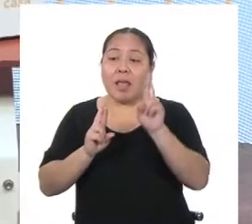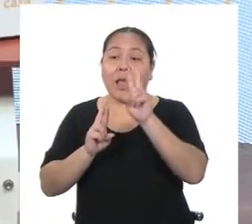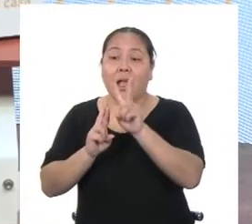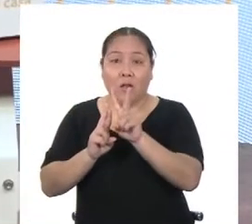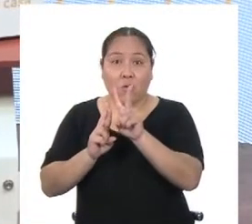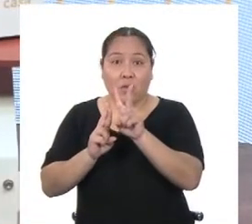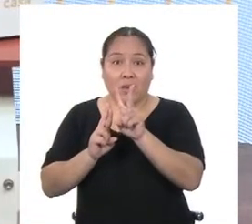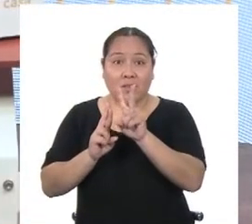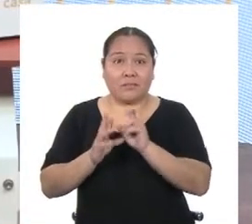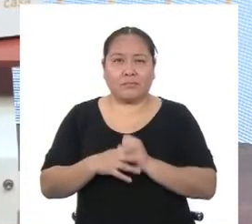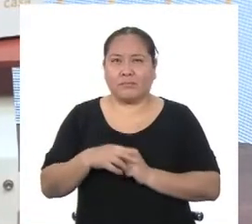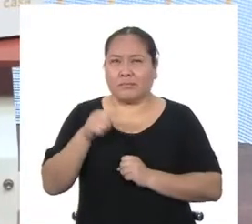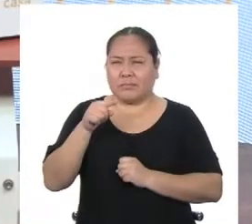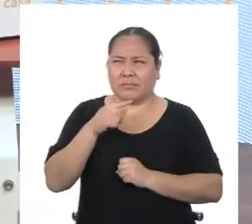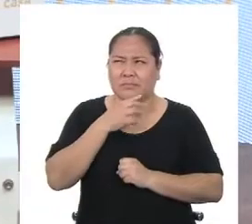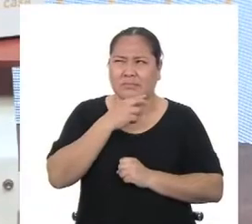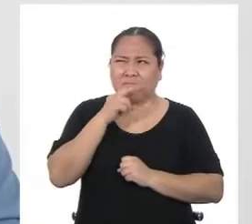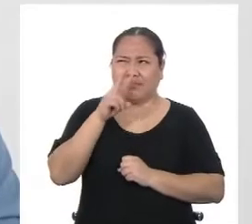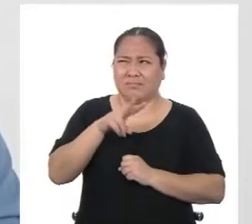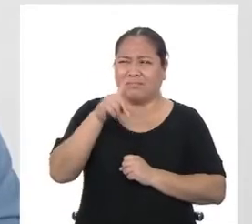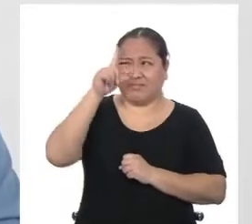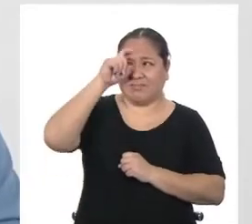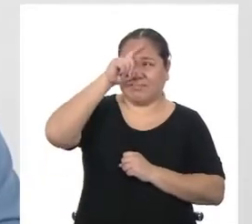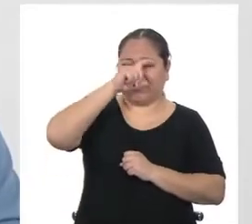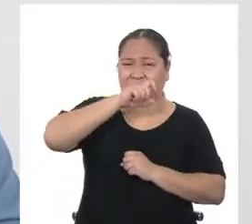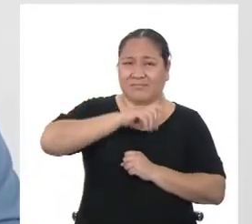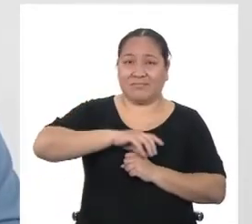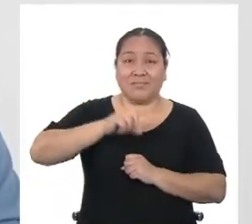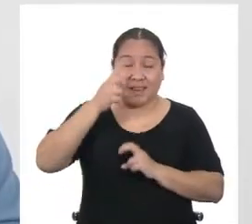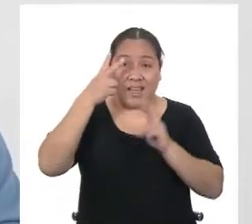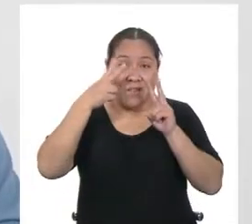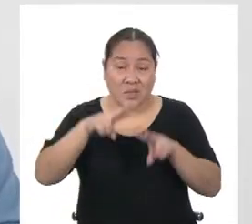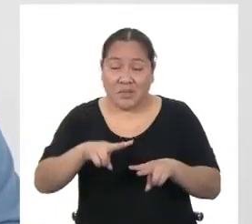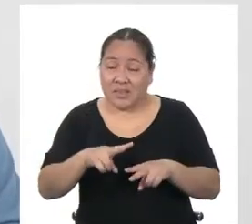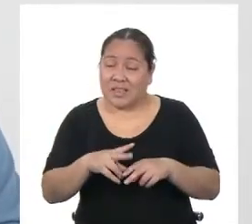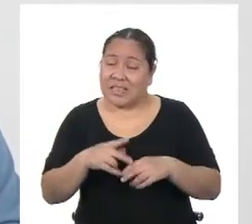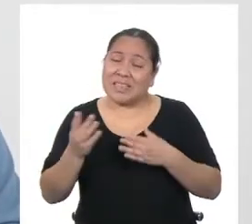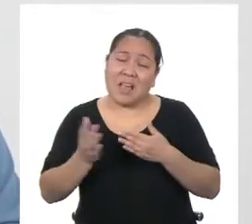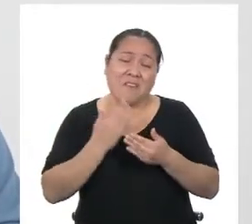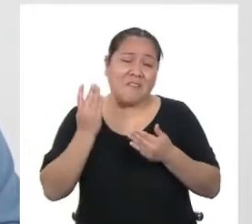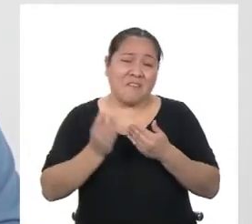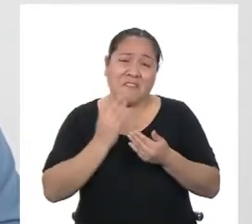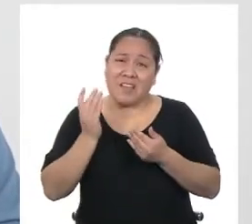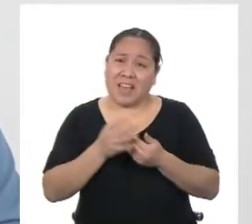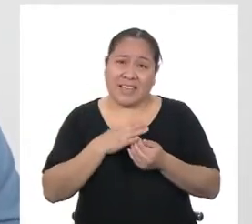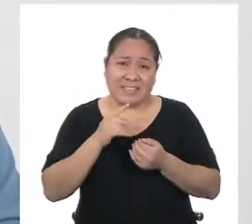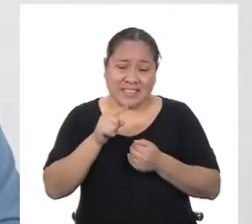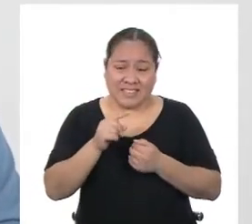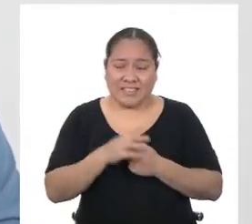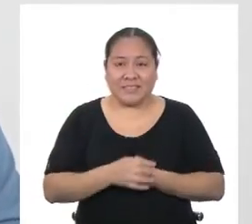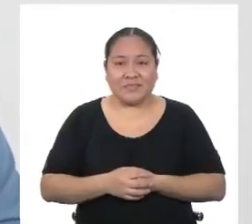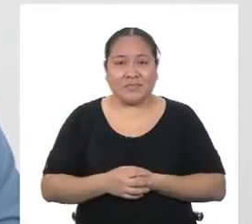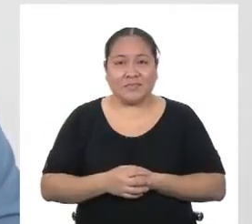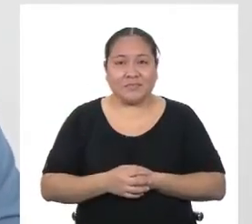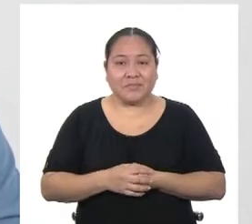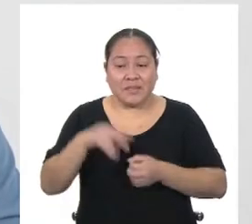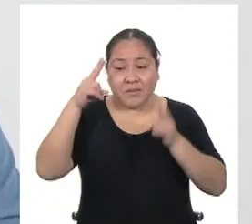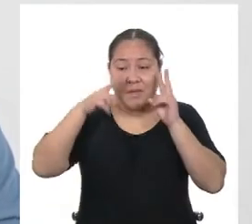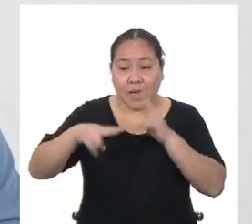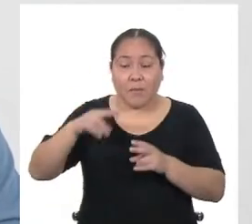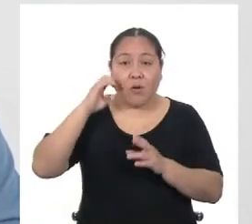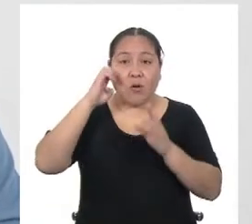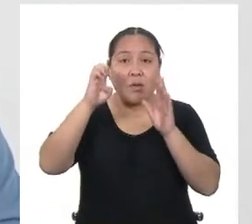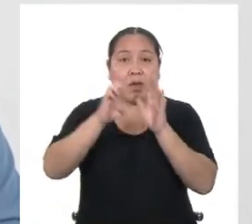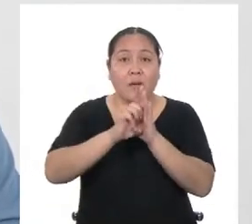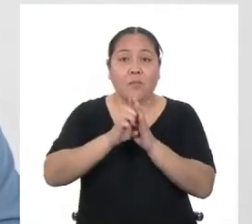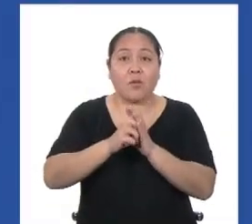Esto ya se empieza a ver más complicado. Ya van a ver que es más sencillo de lo que parece. Tomemos como ejemplo